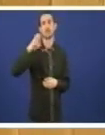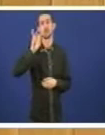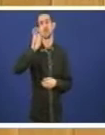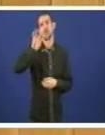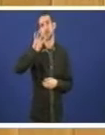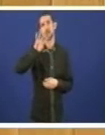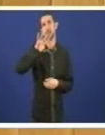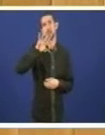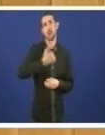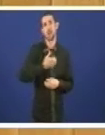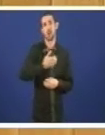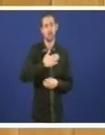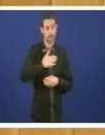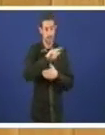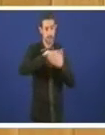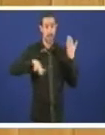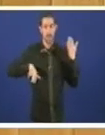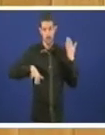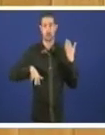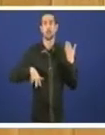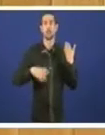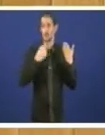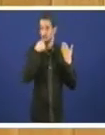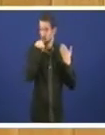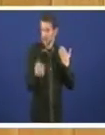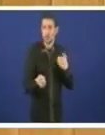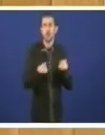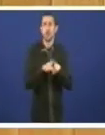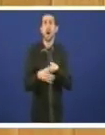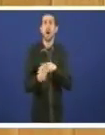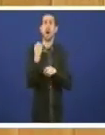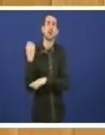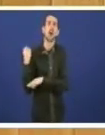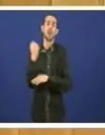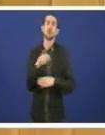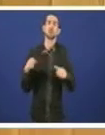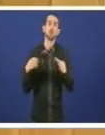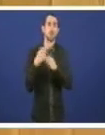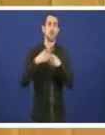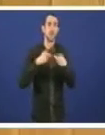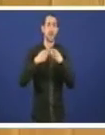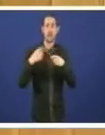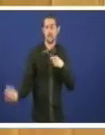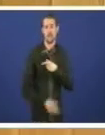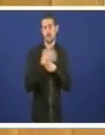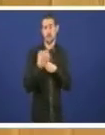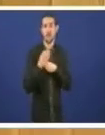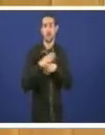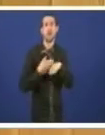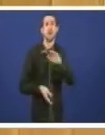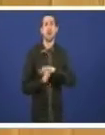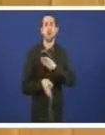consellos de Galiza que desde aquí digo que contarán coa pollo do Bloque Nacionalista Galego para seguir